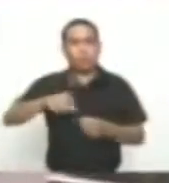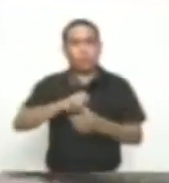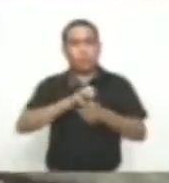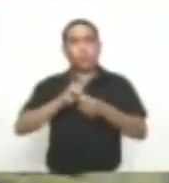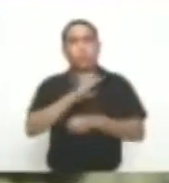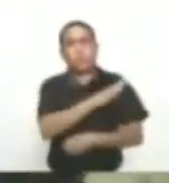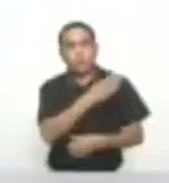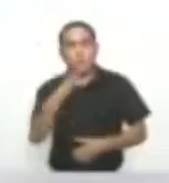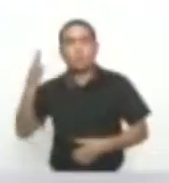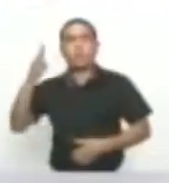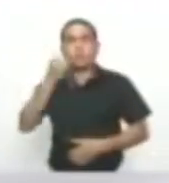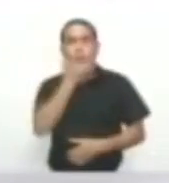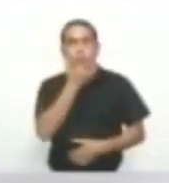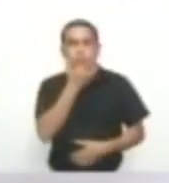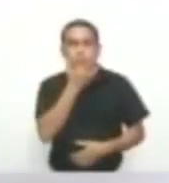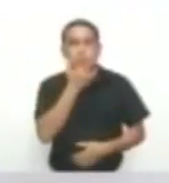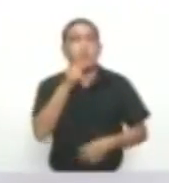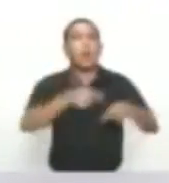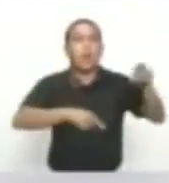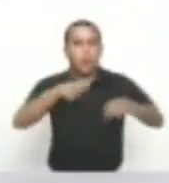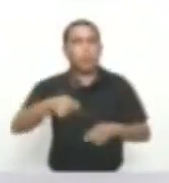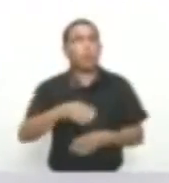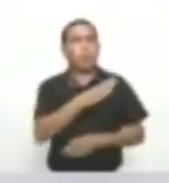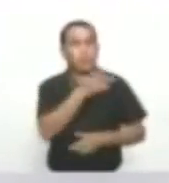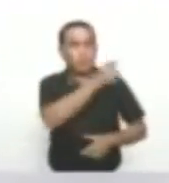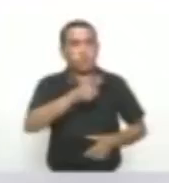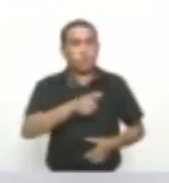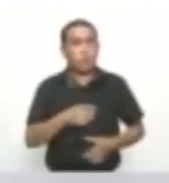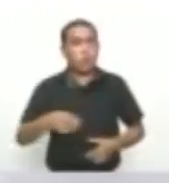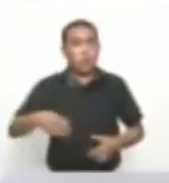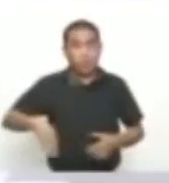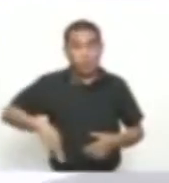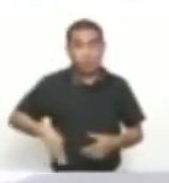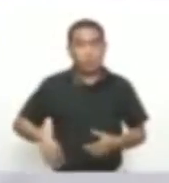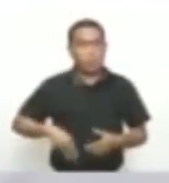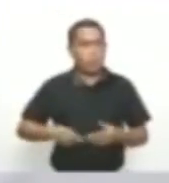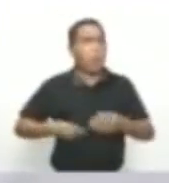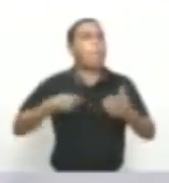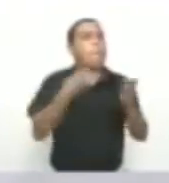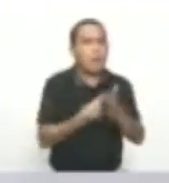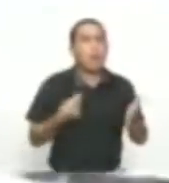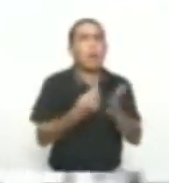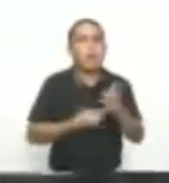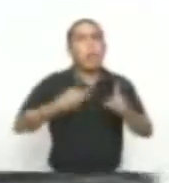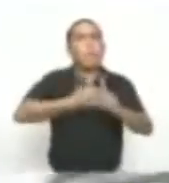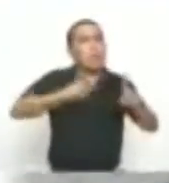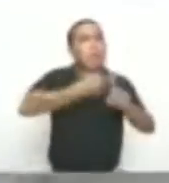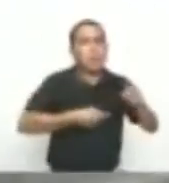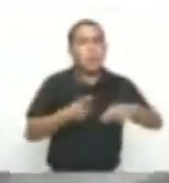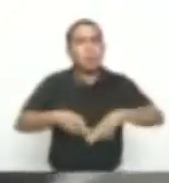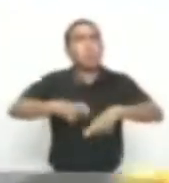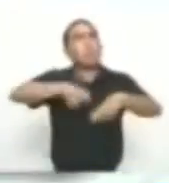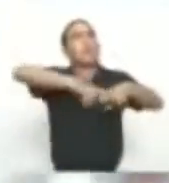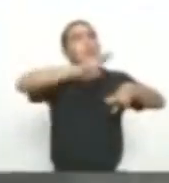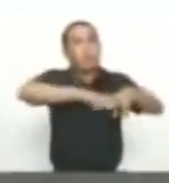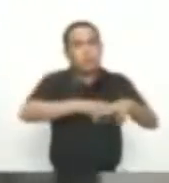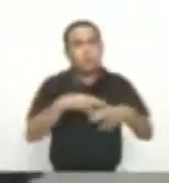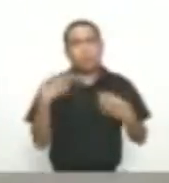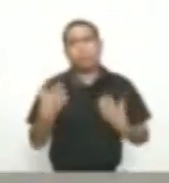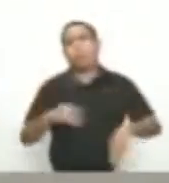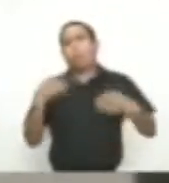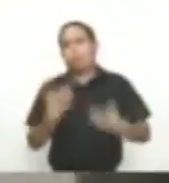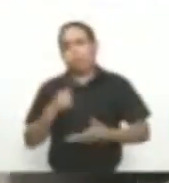pretenda continuar incursionando en los bolsillos de los barranquilleros Inconcebible que se pretenda echar mano de las exiguas